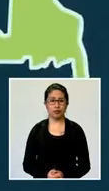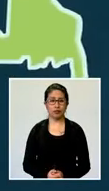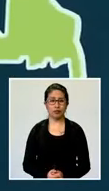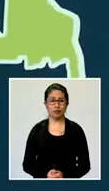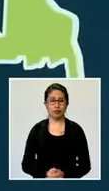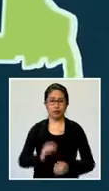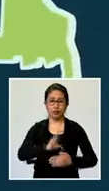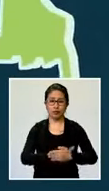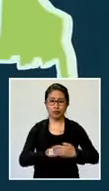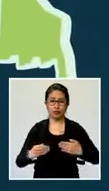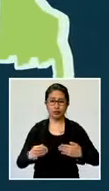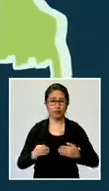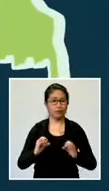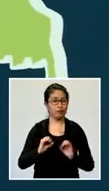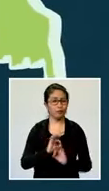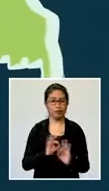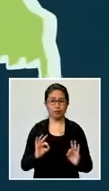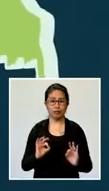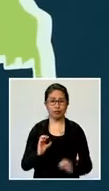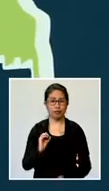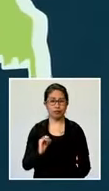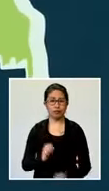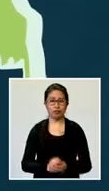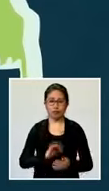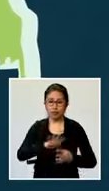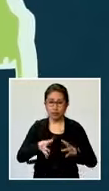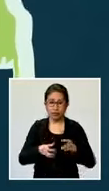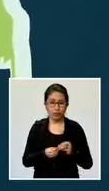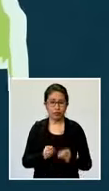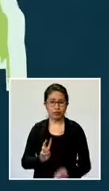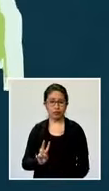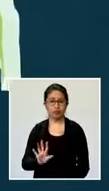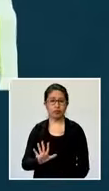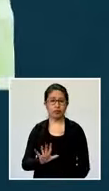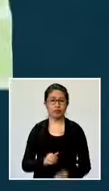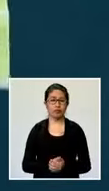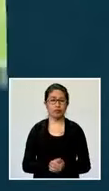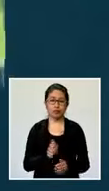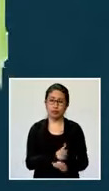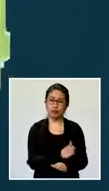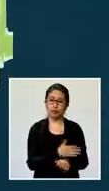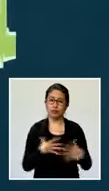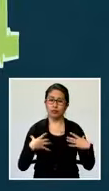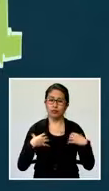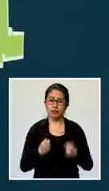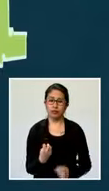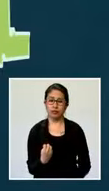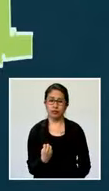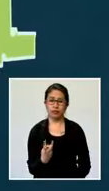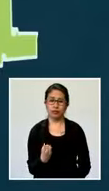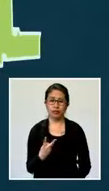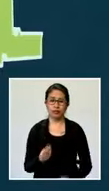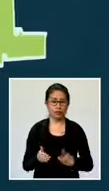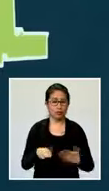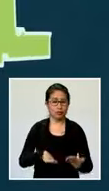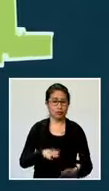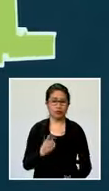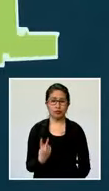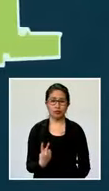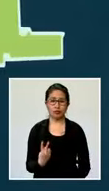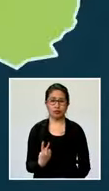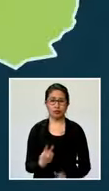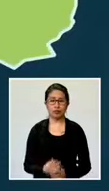Chukisaca, sin contagios nuevos, personas contagiadas, 25, pacientes recuperados, 12, decesos, 2.